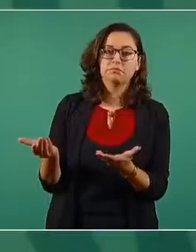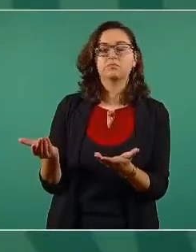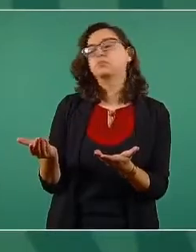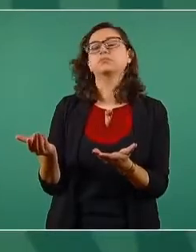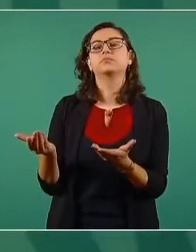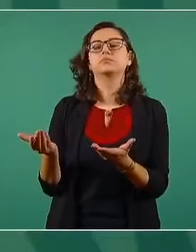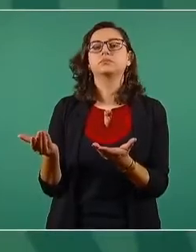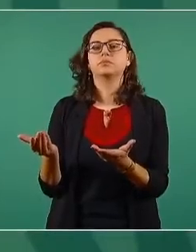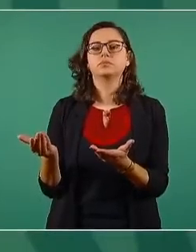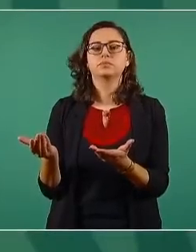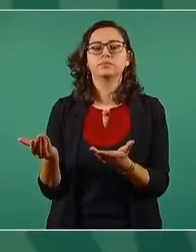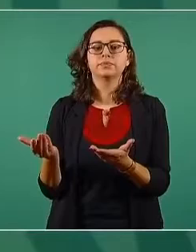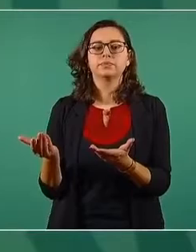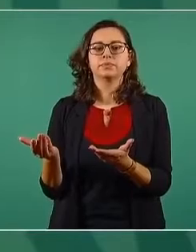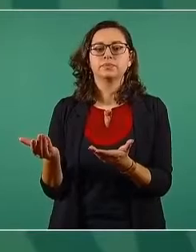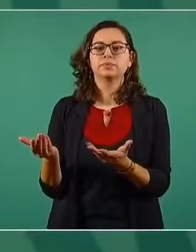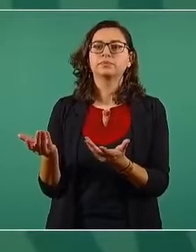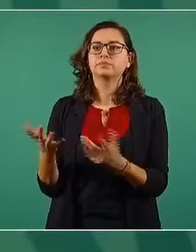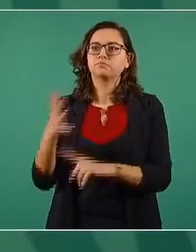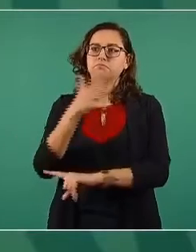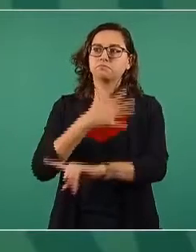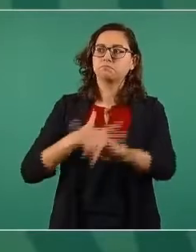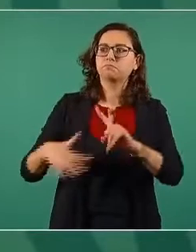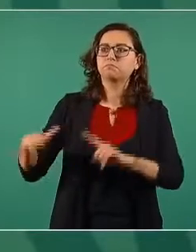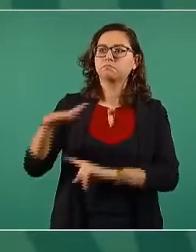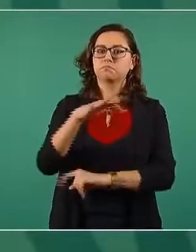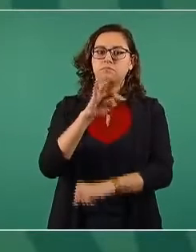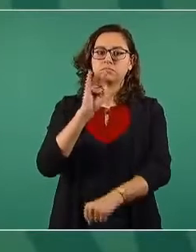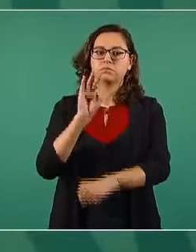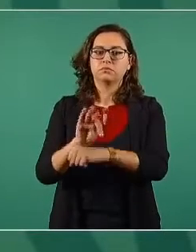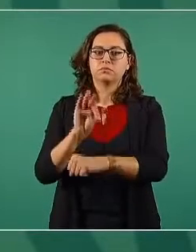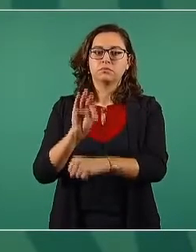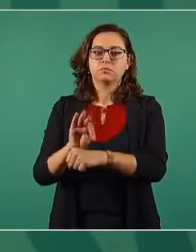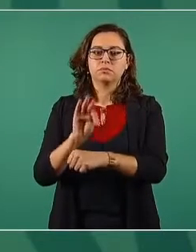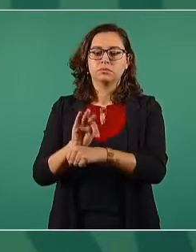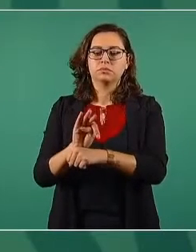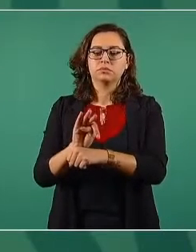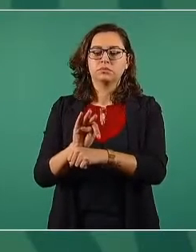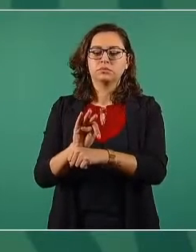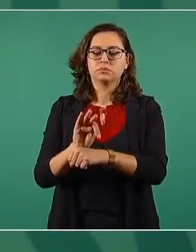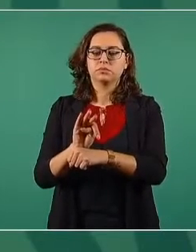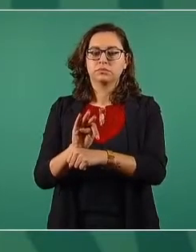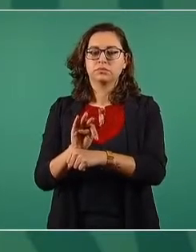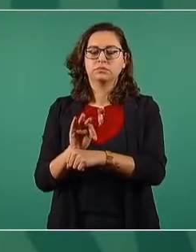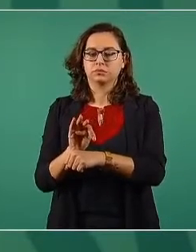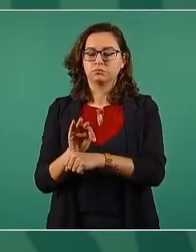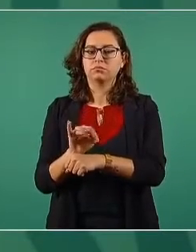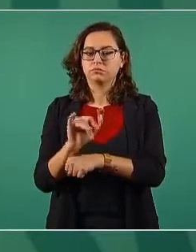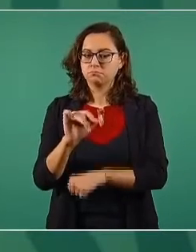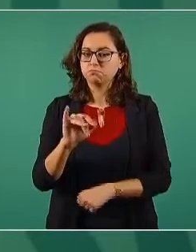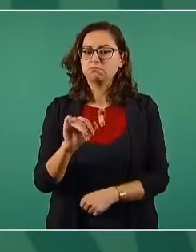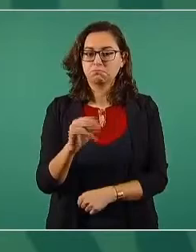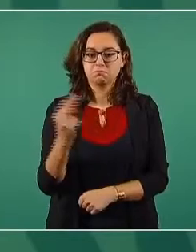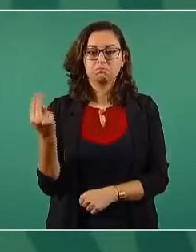protección, áreas naturales protegidas. Entonces,